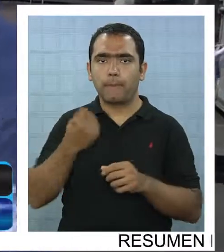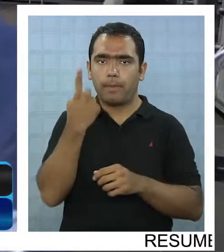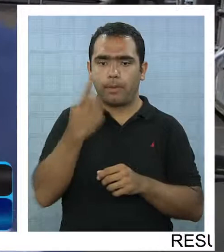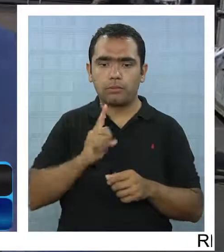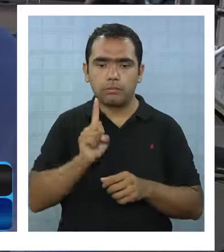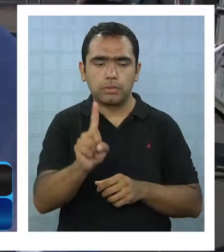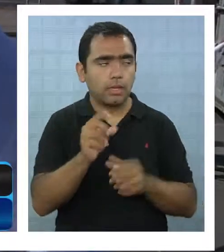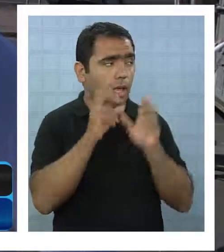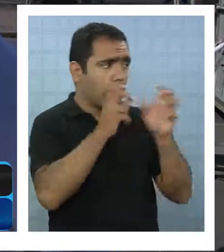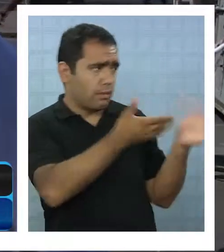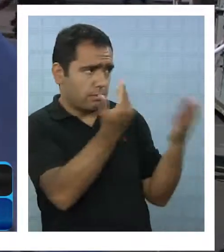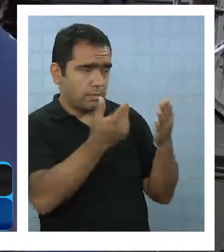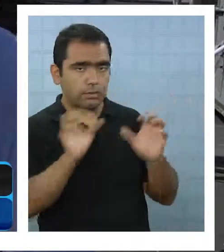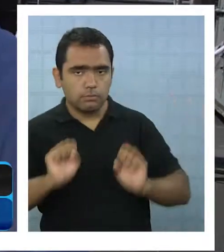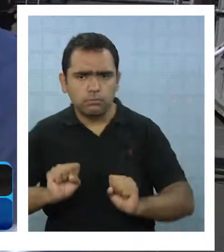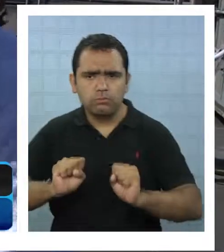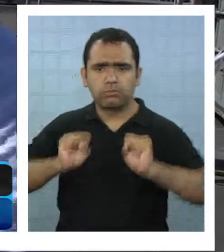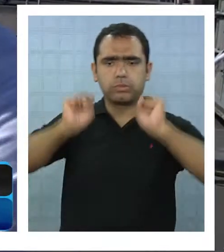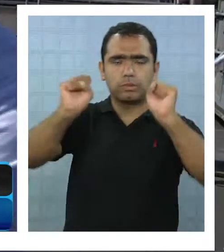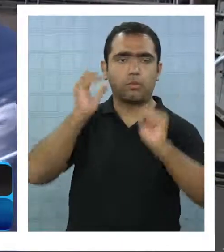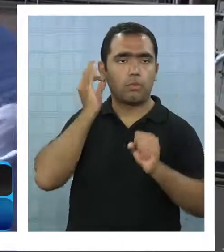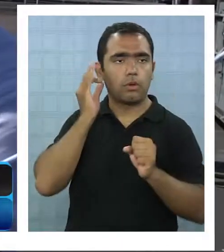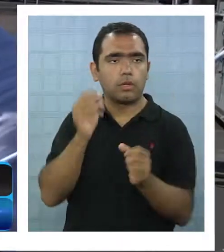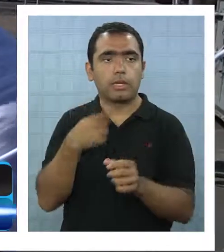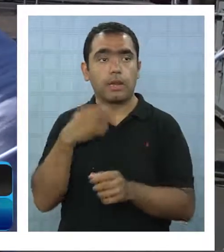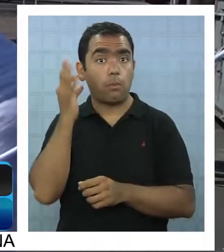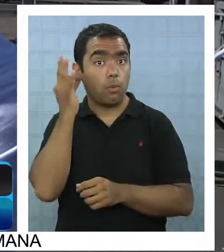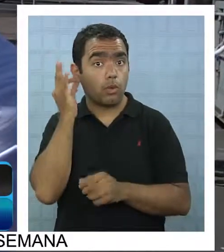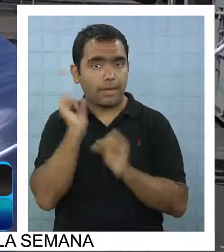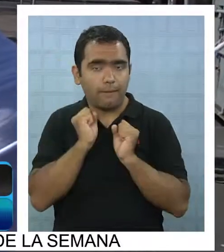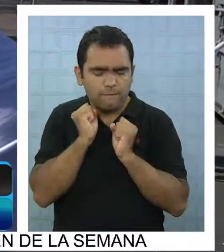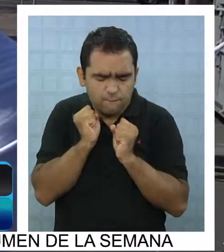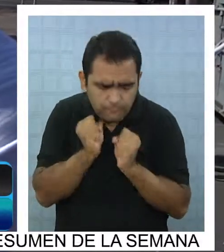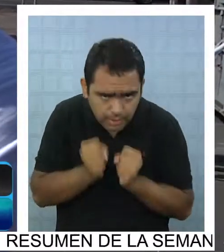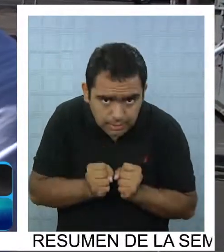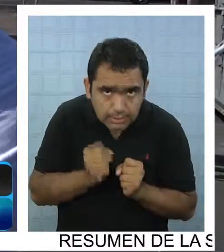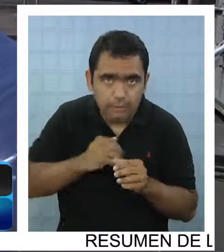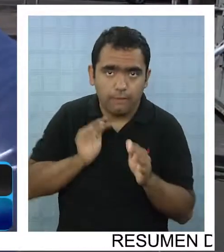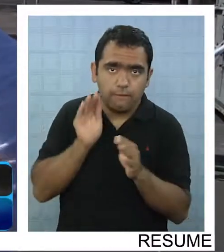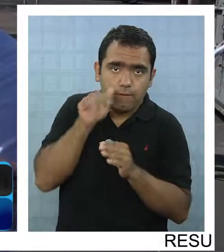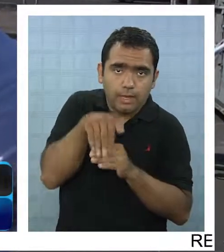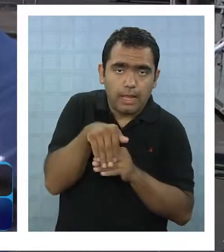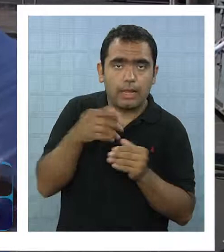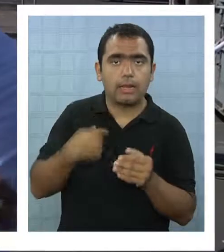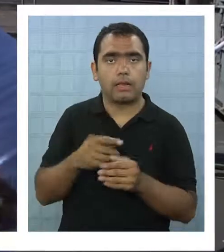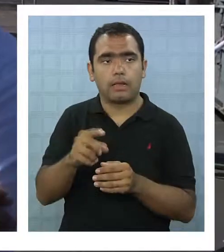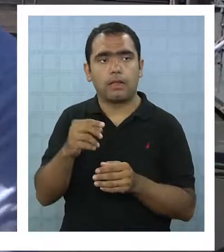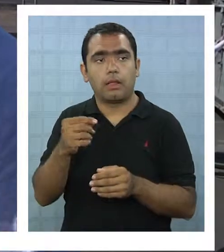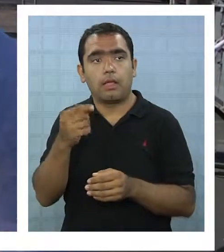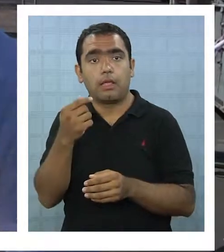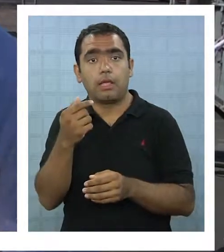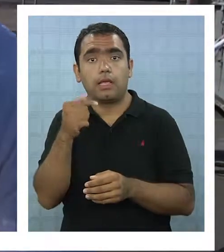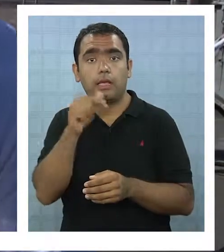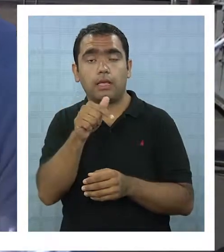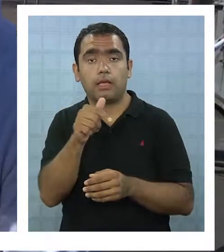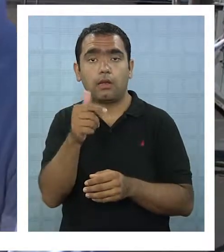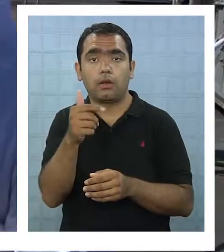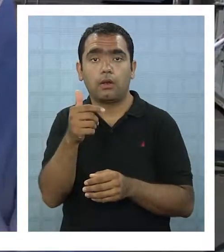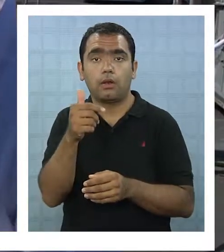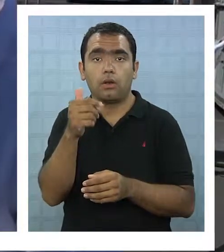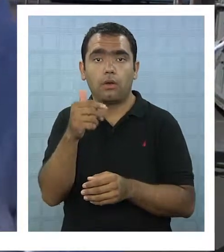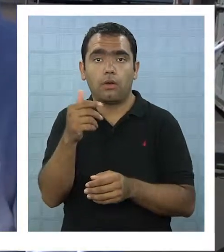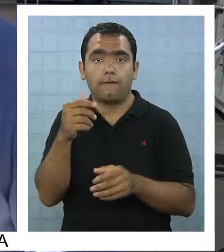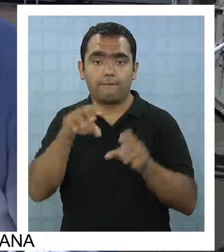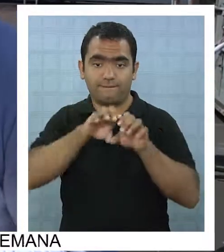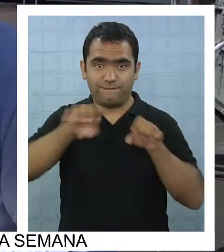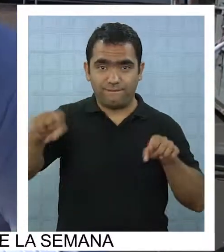que ella se puso en posición fetal y los fierros le pasaron por el lado del brazo, lo que es pierna y todo